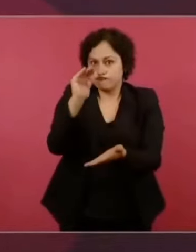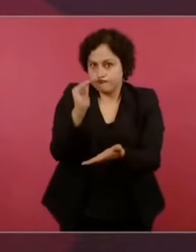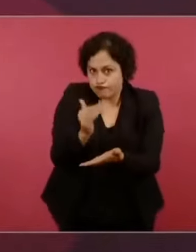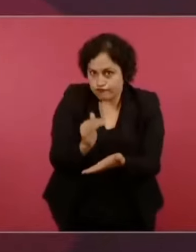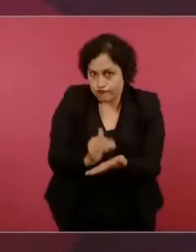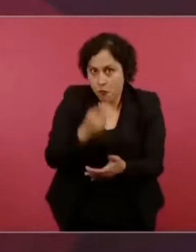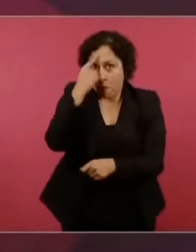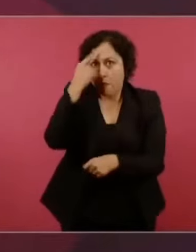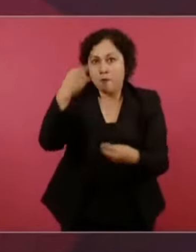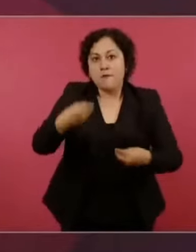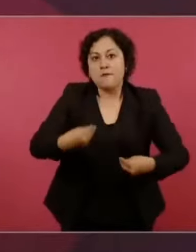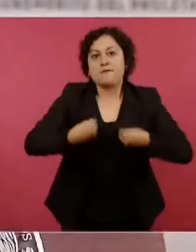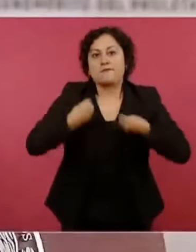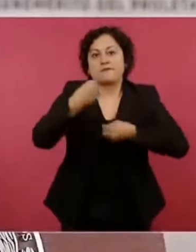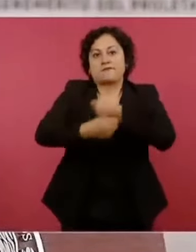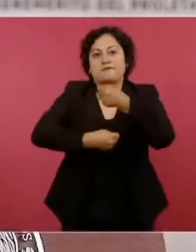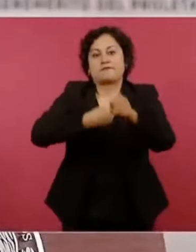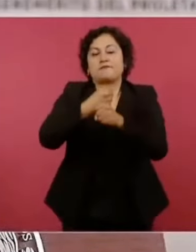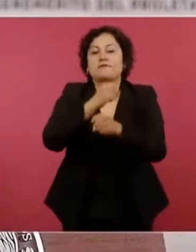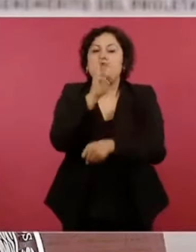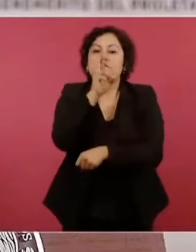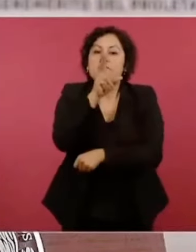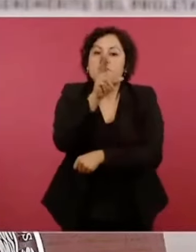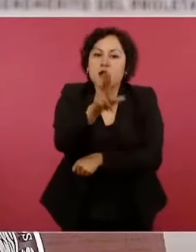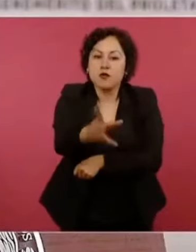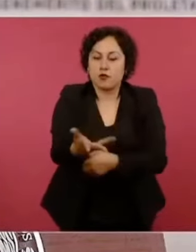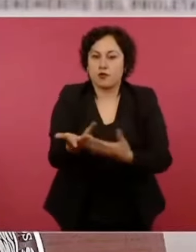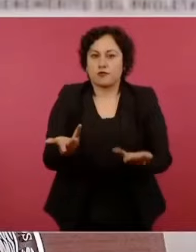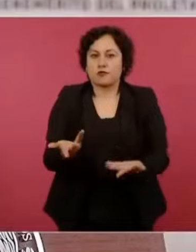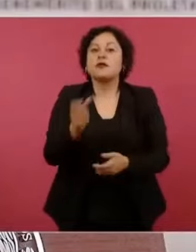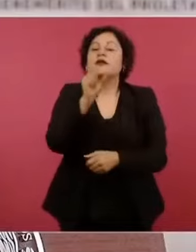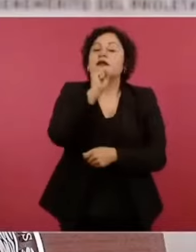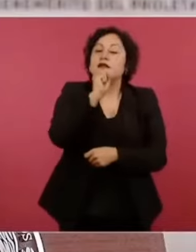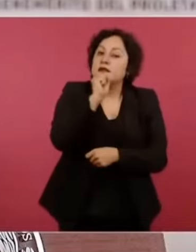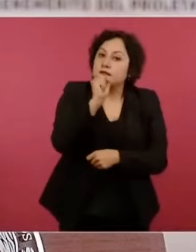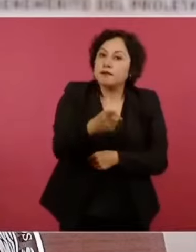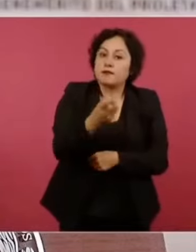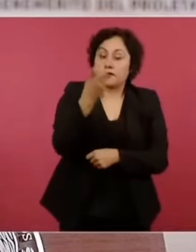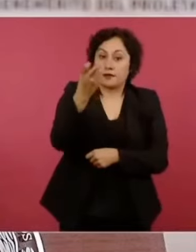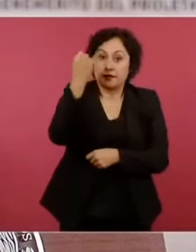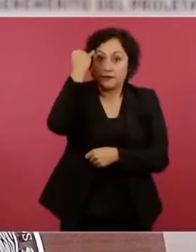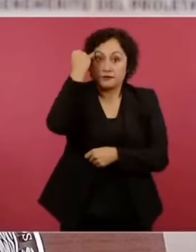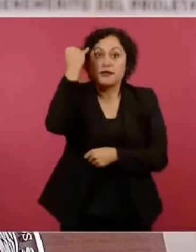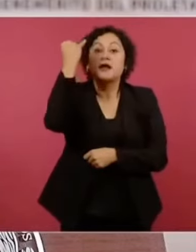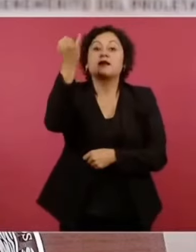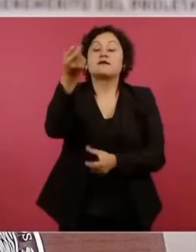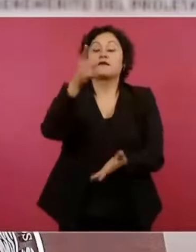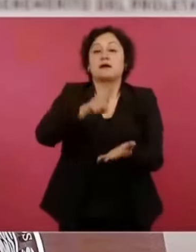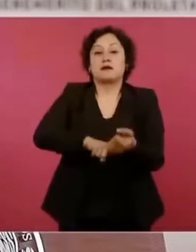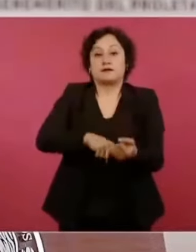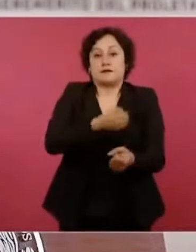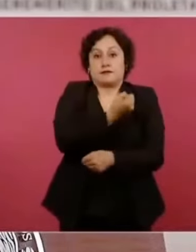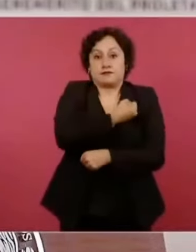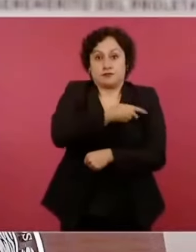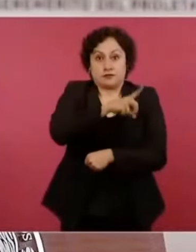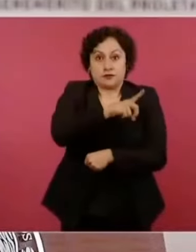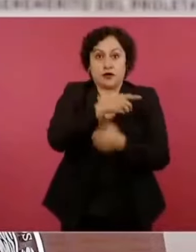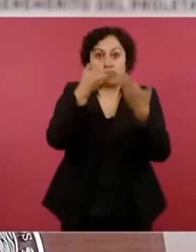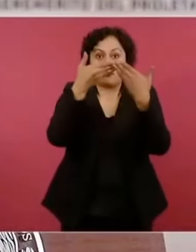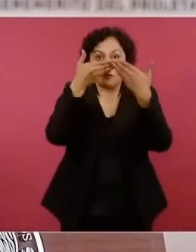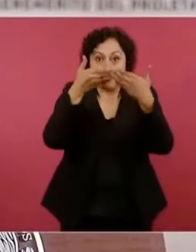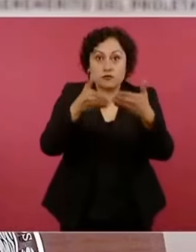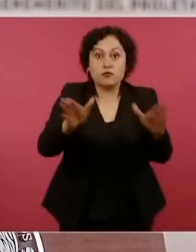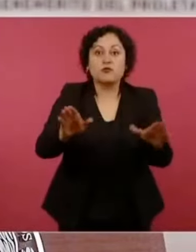de calidad en nuestra vida, y que en esa concepción de salud pública deben intervenir otras